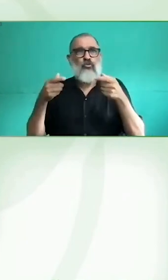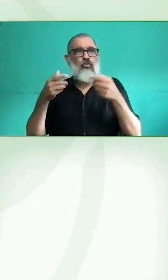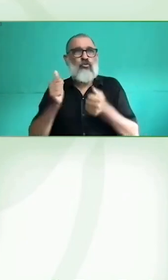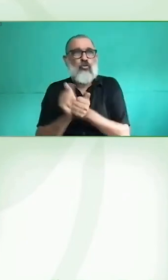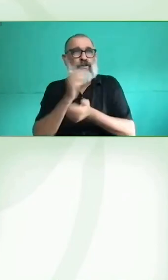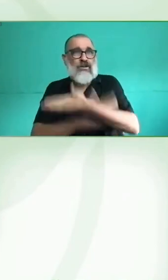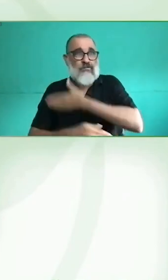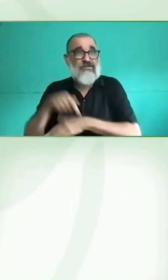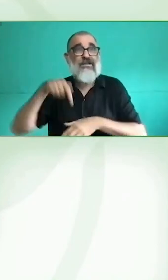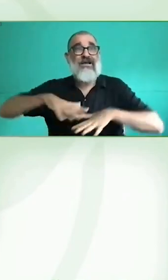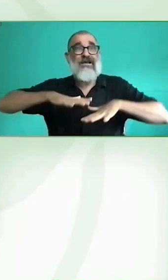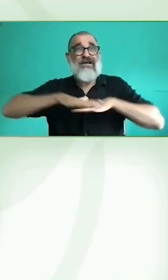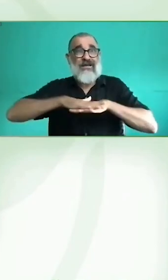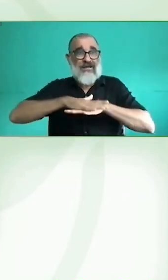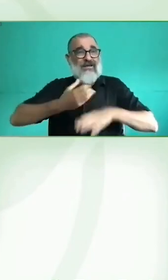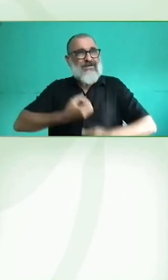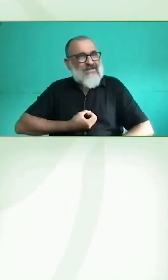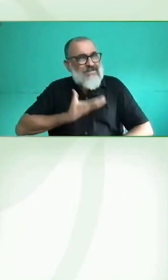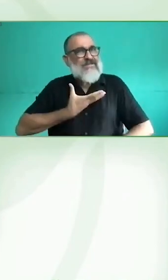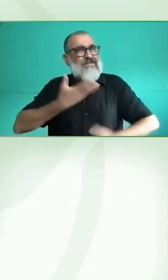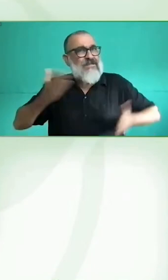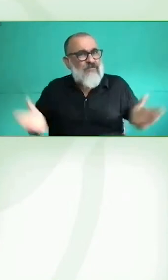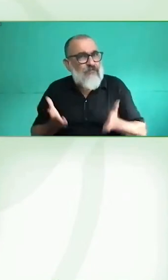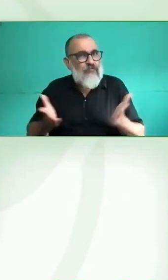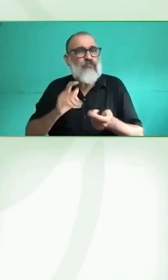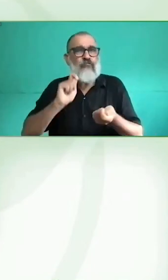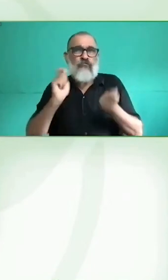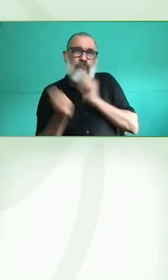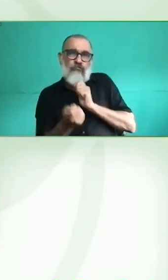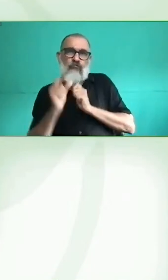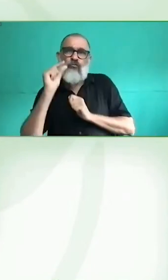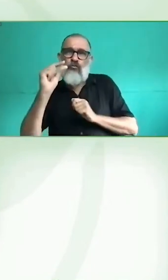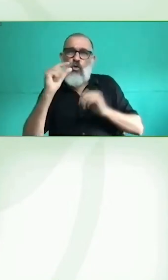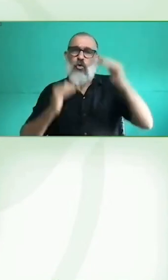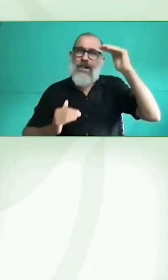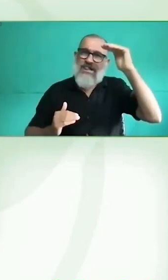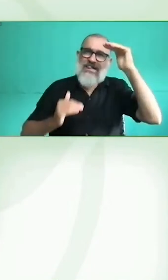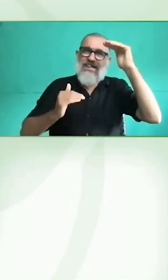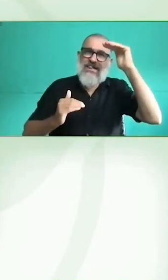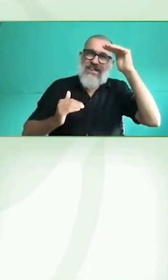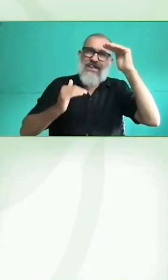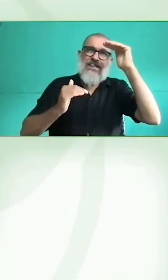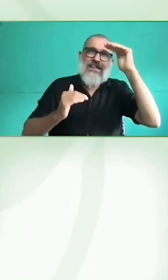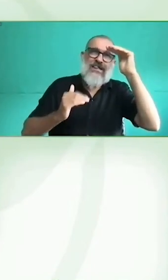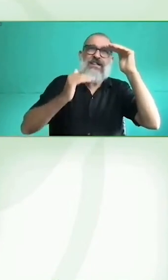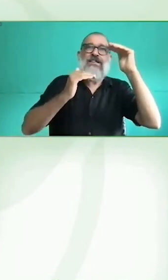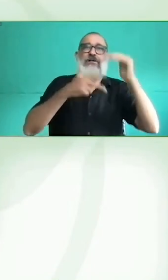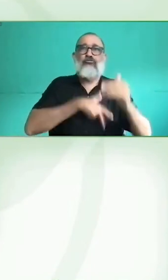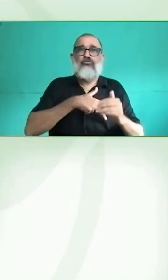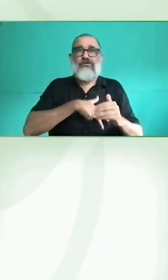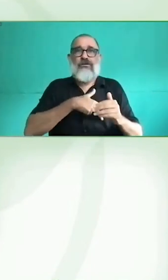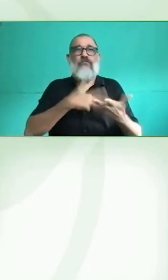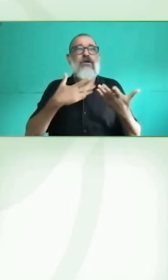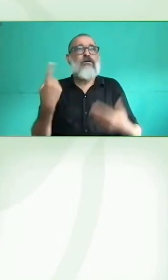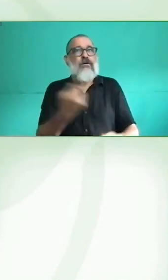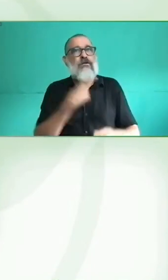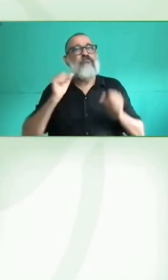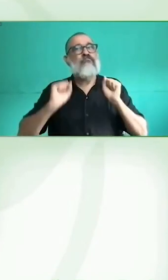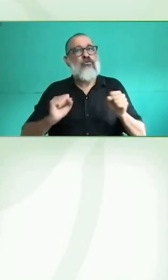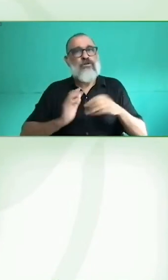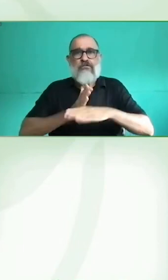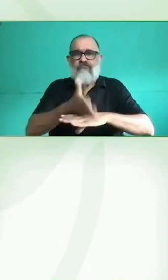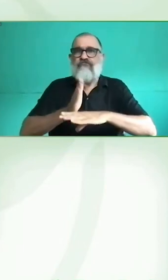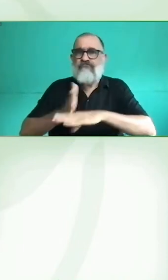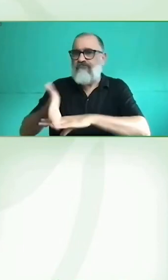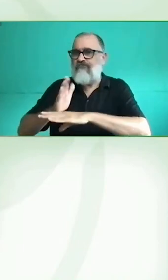completamente gratuitos, las empresas nos ceden de manera gratuita sus productos para que la gente los pruebe, para que la gente vea